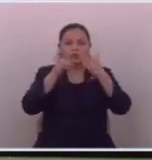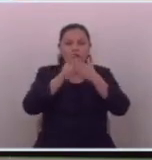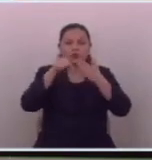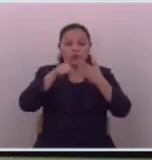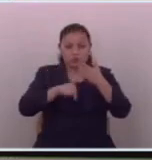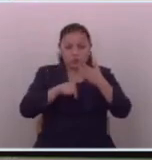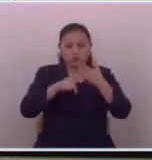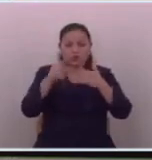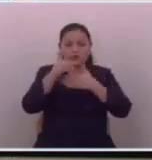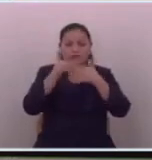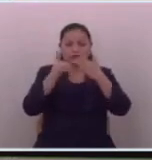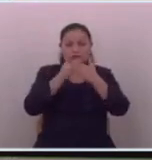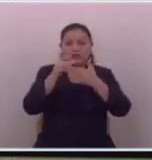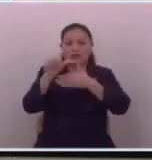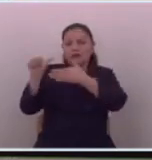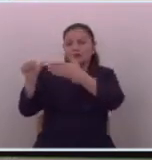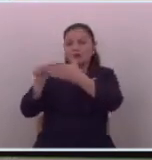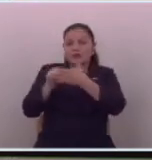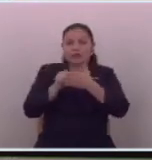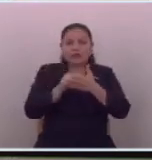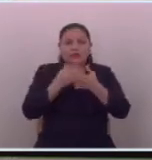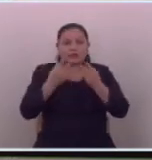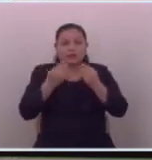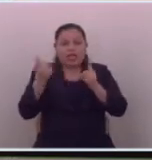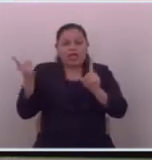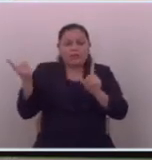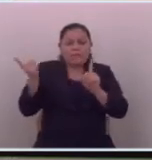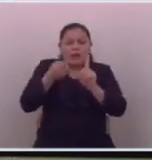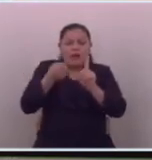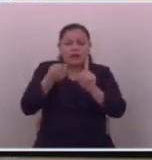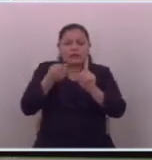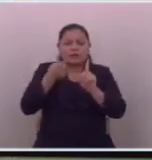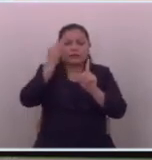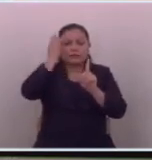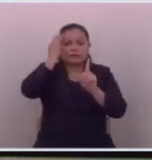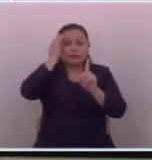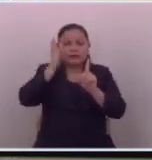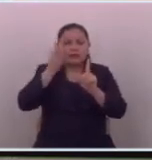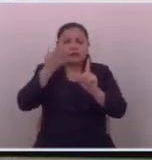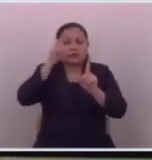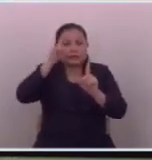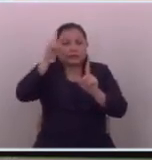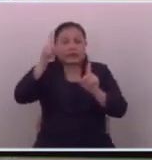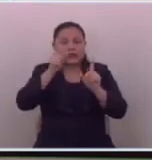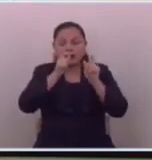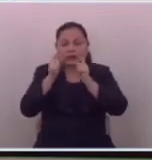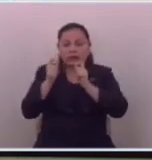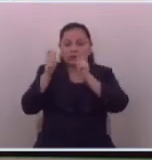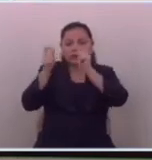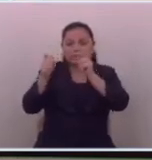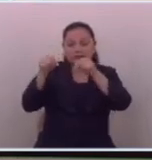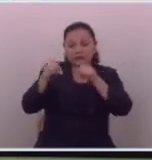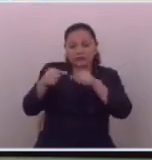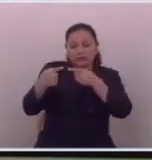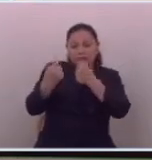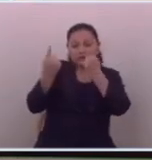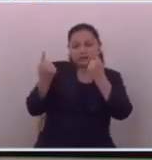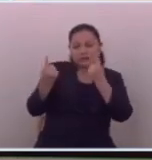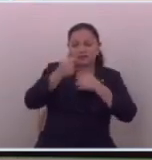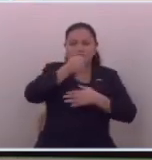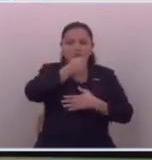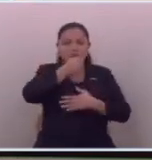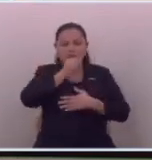esta asamblea legislativa lo castigaron por una iniciativa que puso aquí en contra el